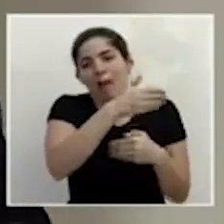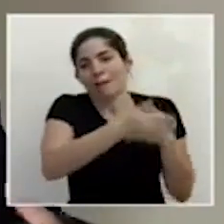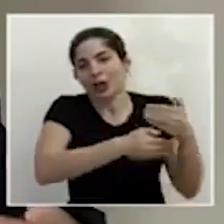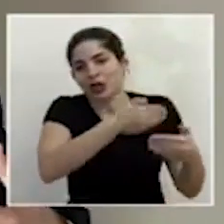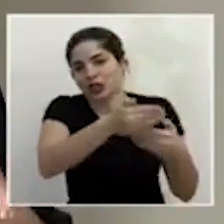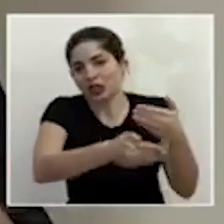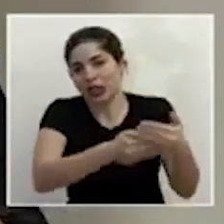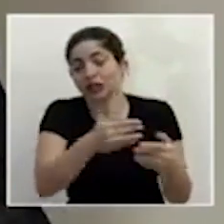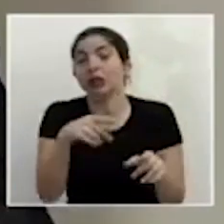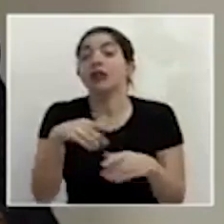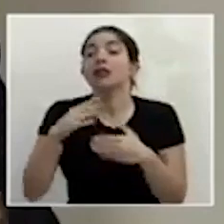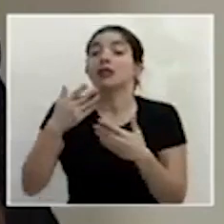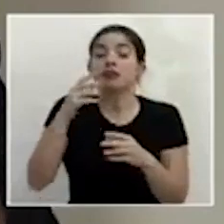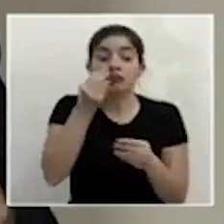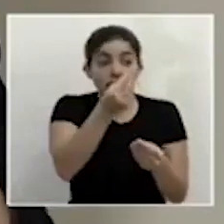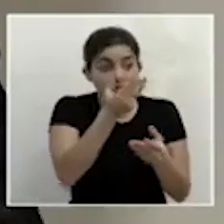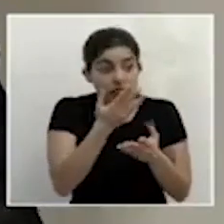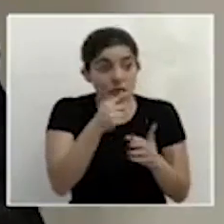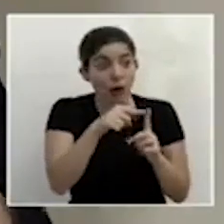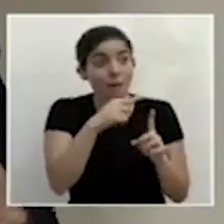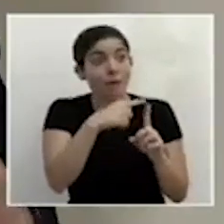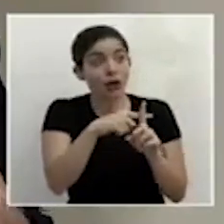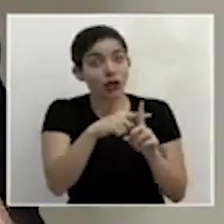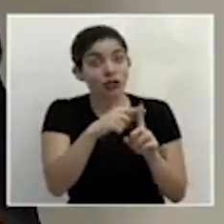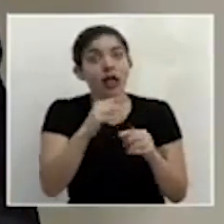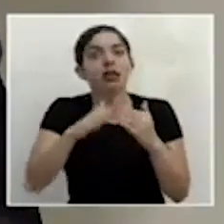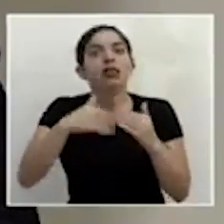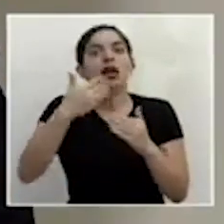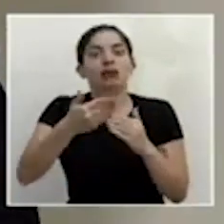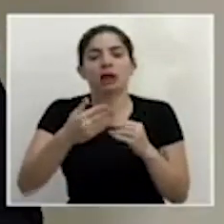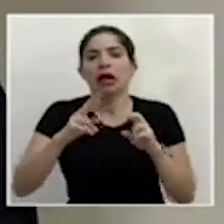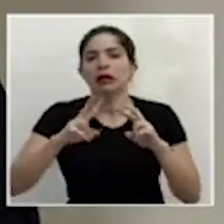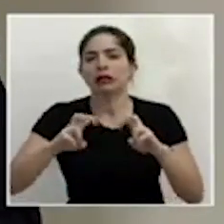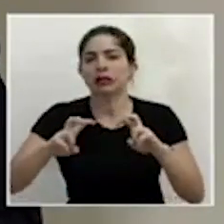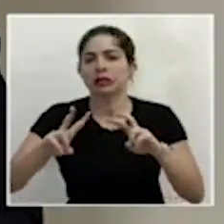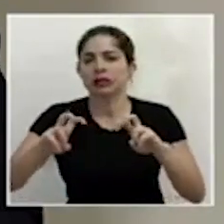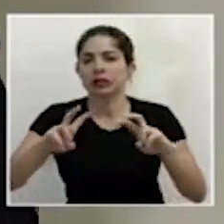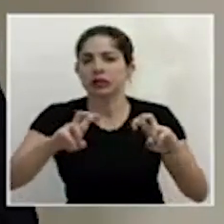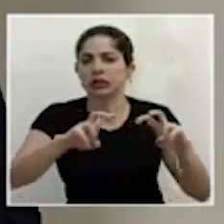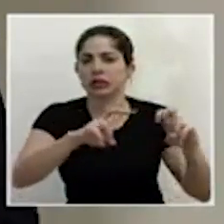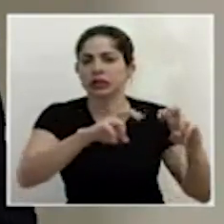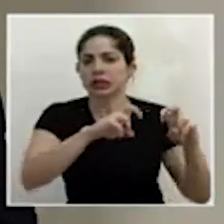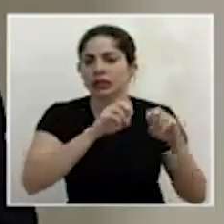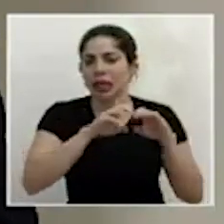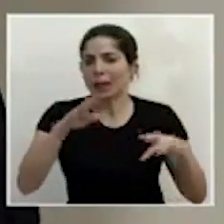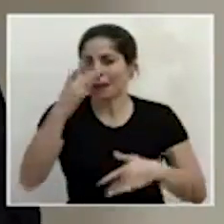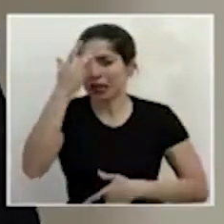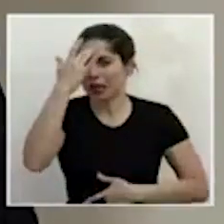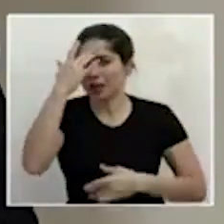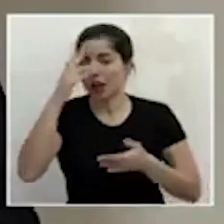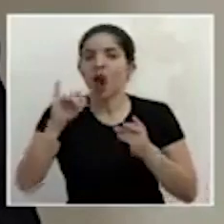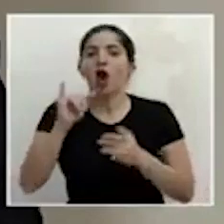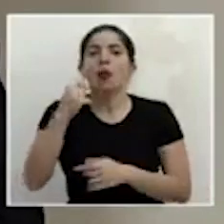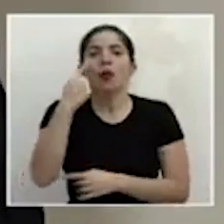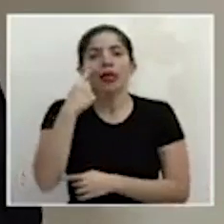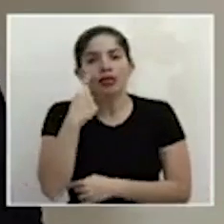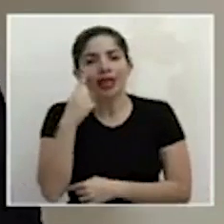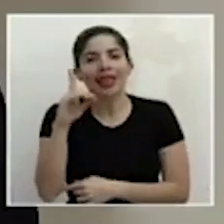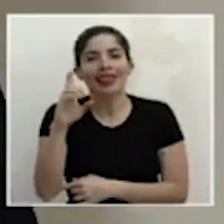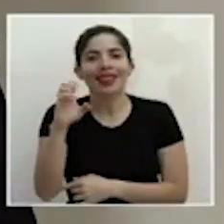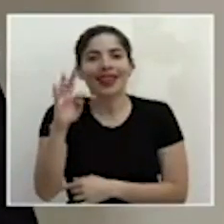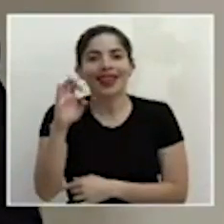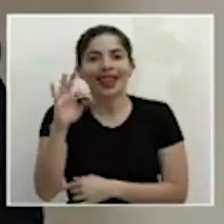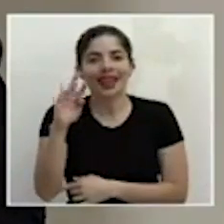viene todo un trabajo de rastreo epidemiológico, que es básicamente un trabajo de detective, de